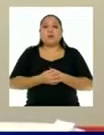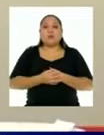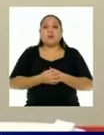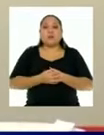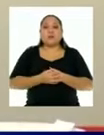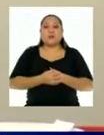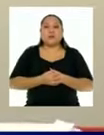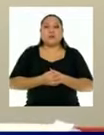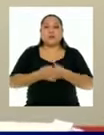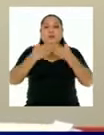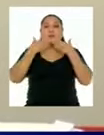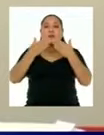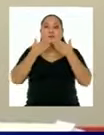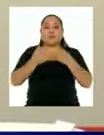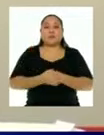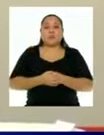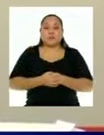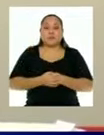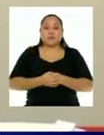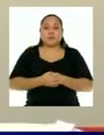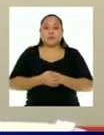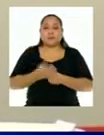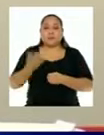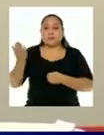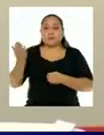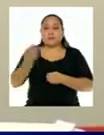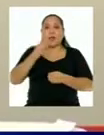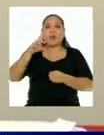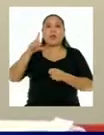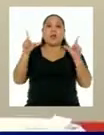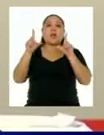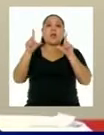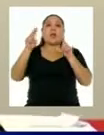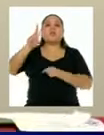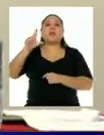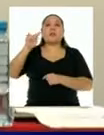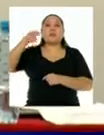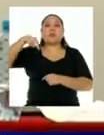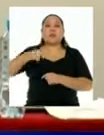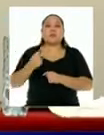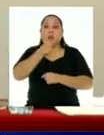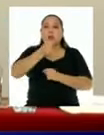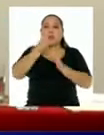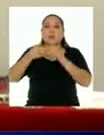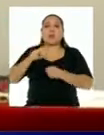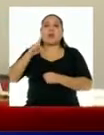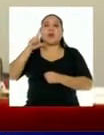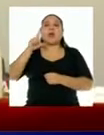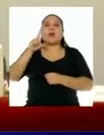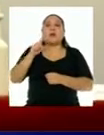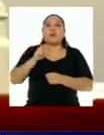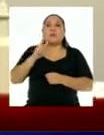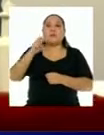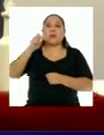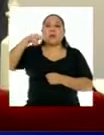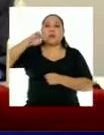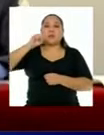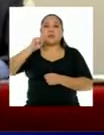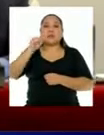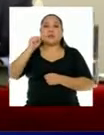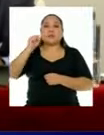Muchas gracias. Es el turno de la TINA a cargo de Vanessa Sánchez. Buenas tardes, ministro.